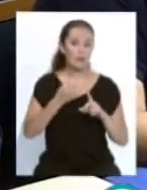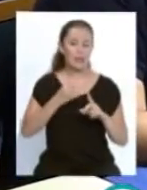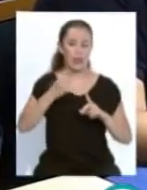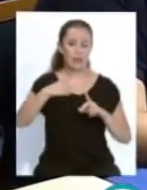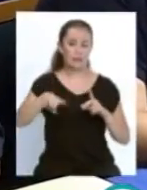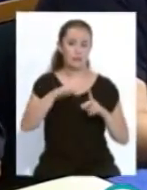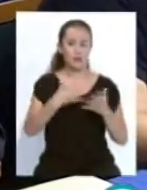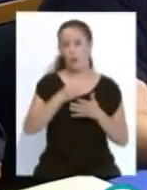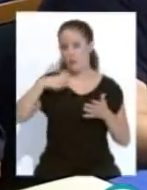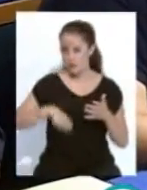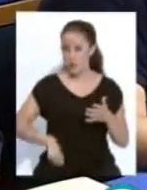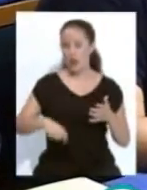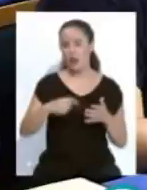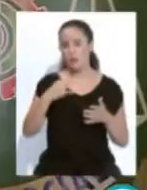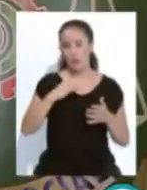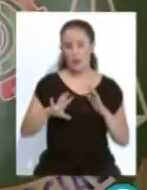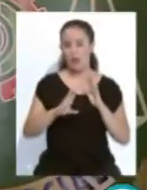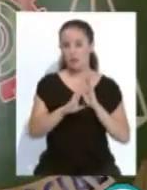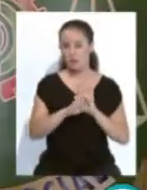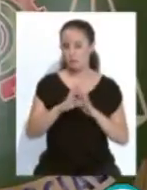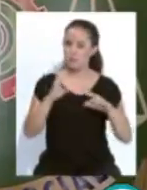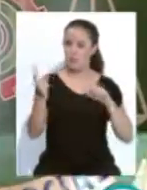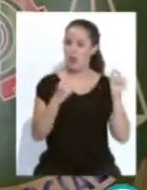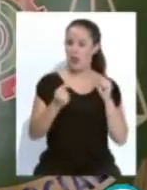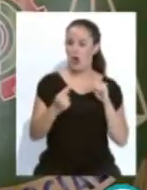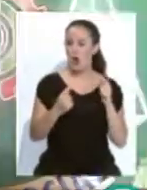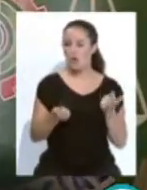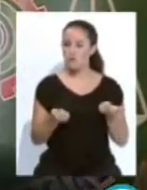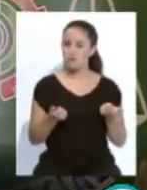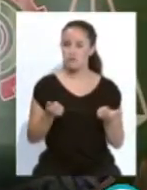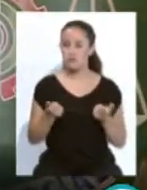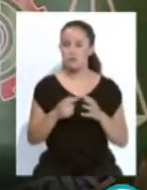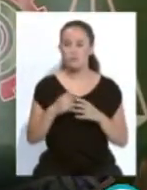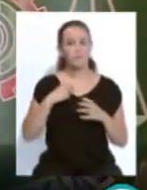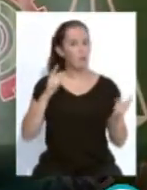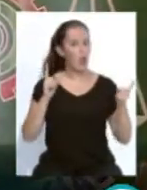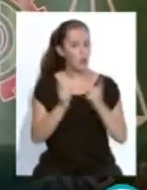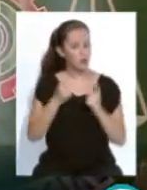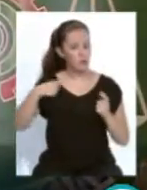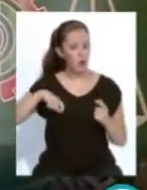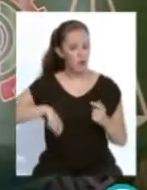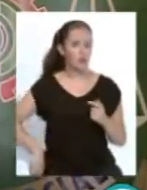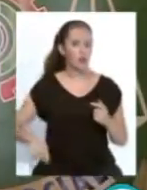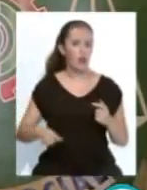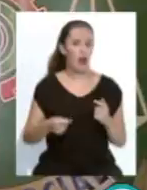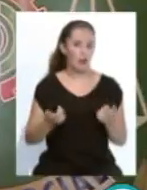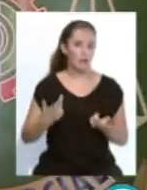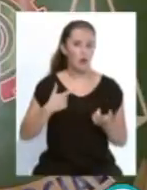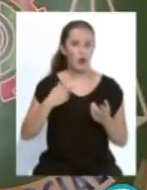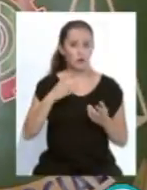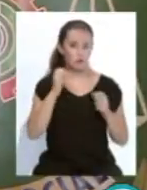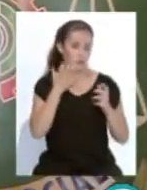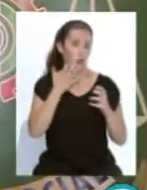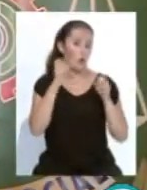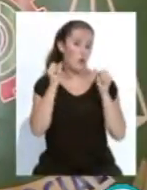colegiados y profesionales puedan mantener un diálogo abierto. Un encuentro profesional, un encuentro donde los profesionales del derecho, como son los graduados